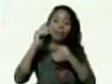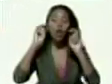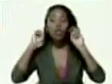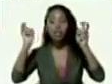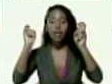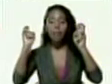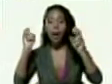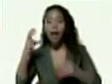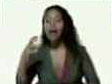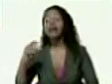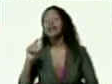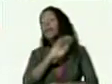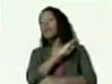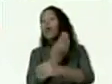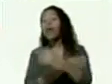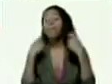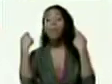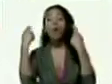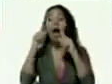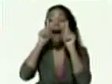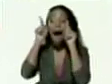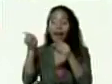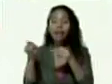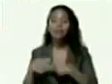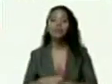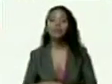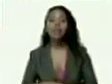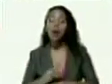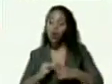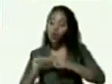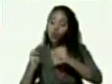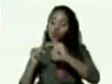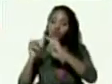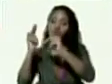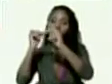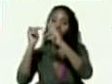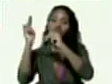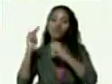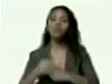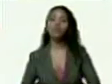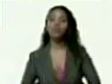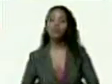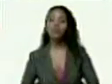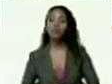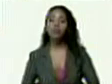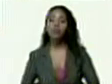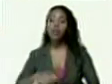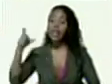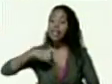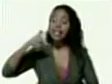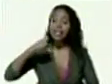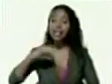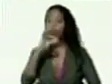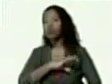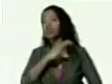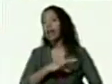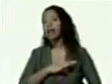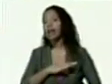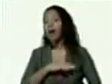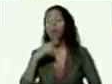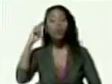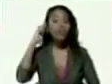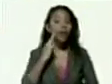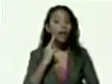el poder popular allí para ir construyendo lo que necesita el socialismo bolivariano